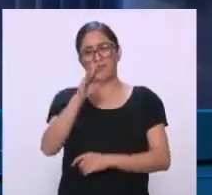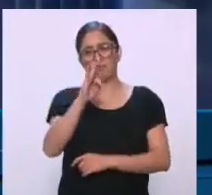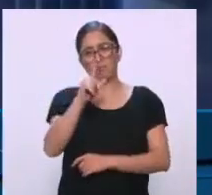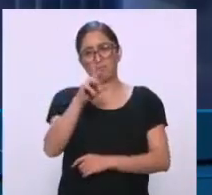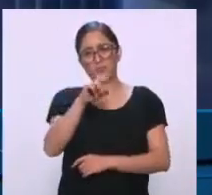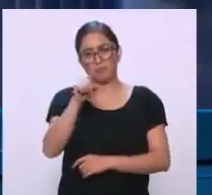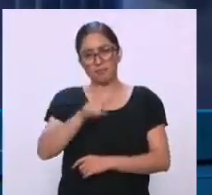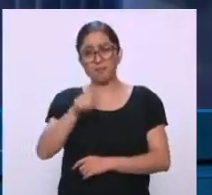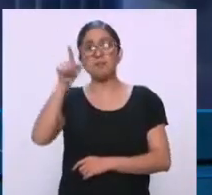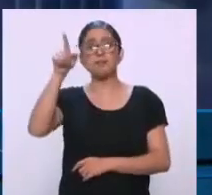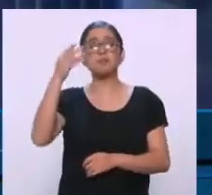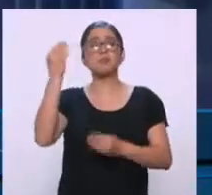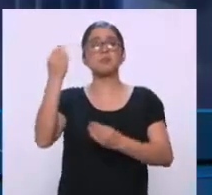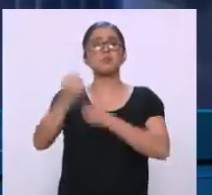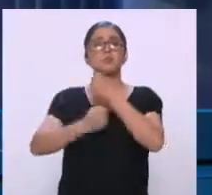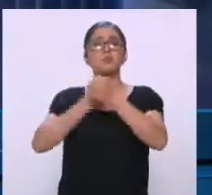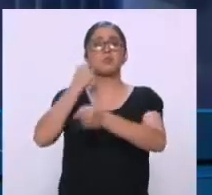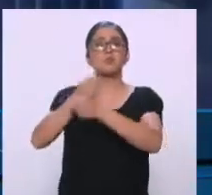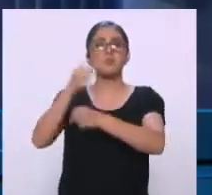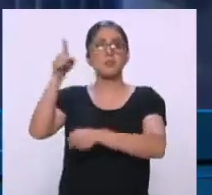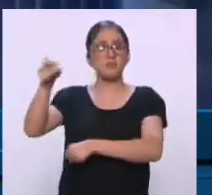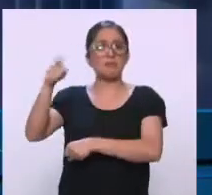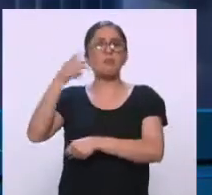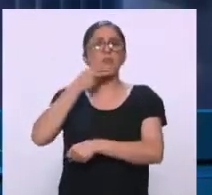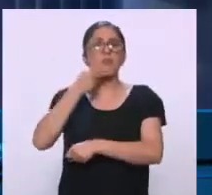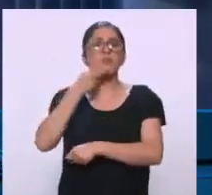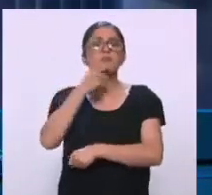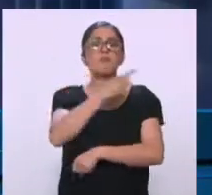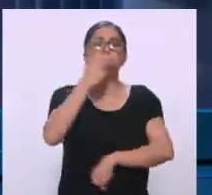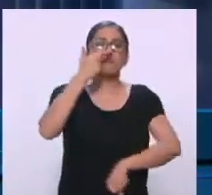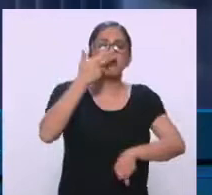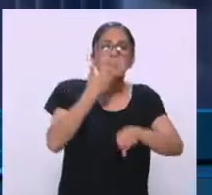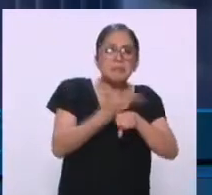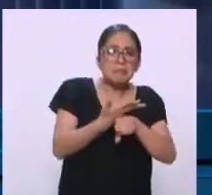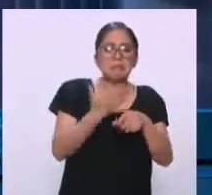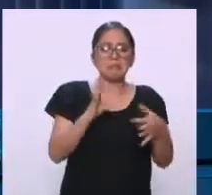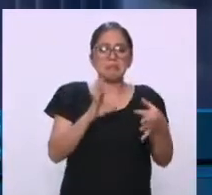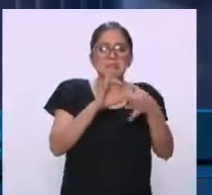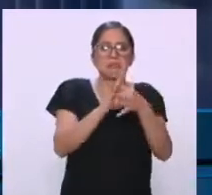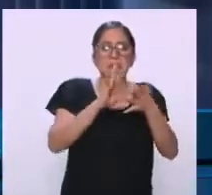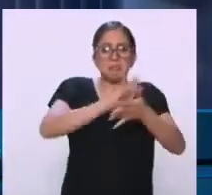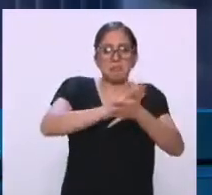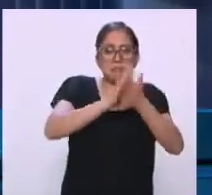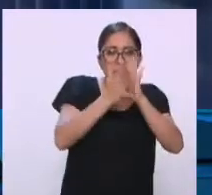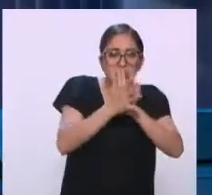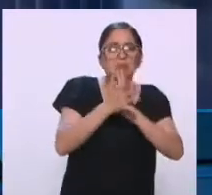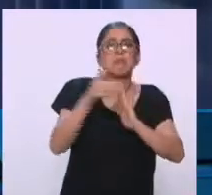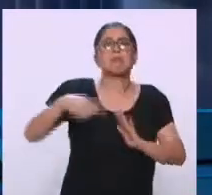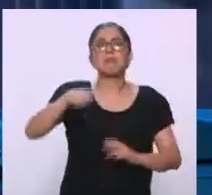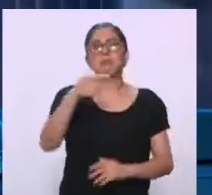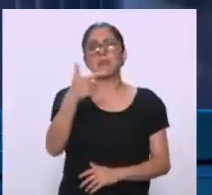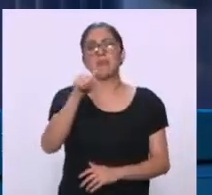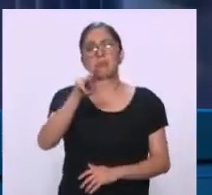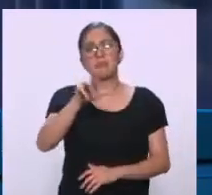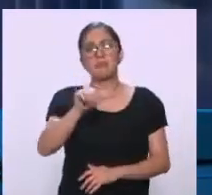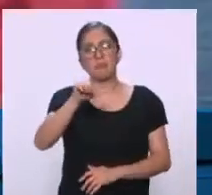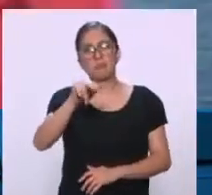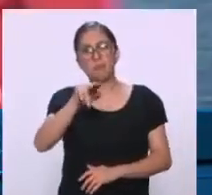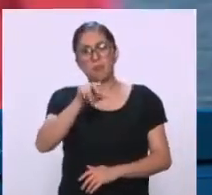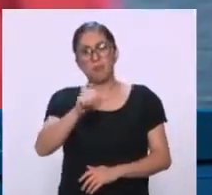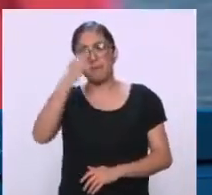cárcel después de tantos años. Él es responsable en parte, junto con Genaro García Luna, de ese montaje,